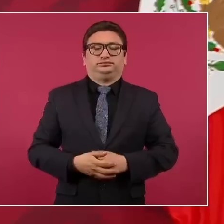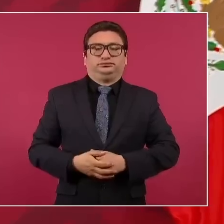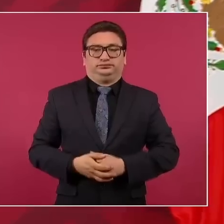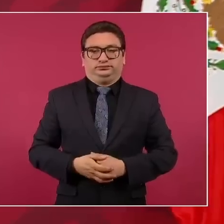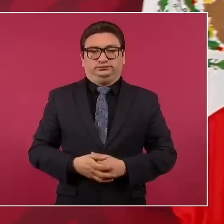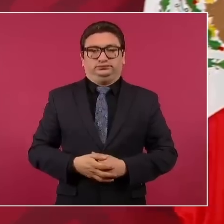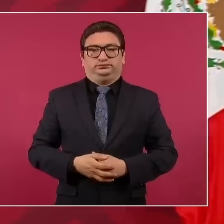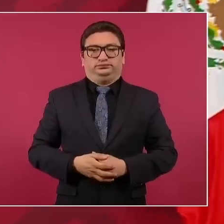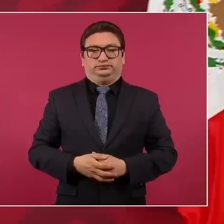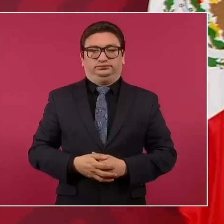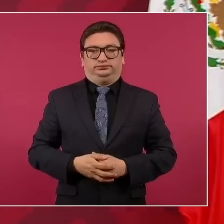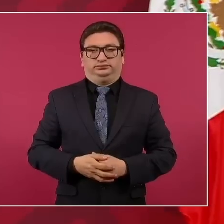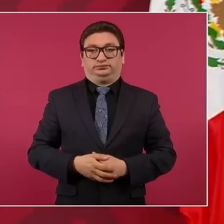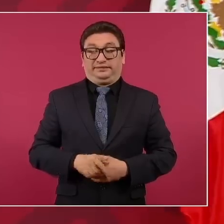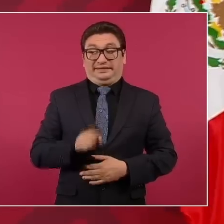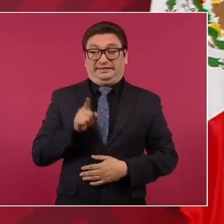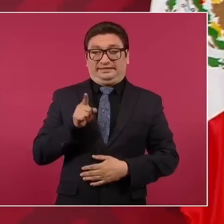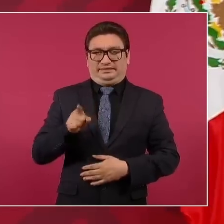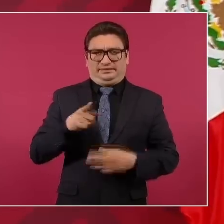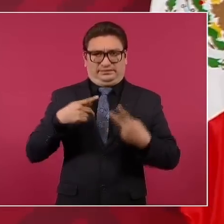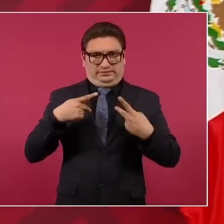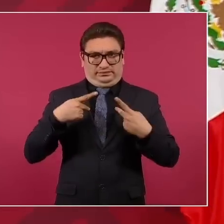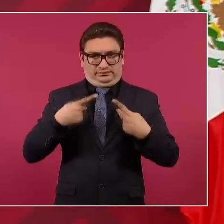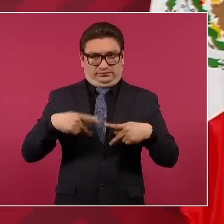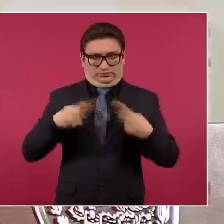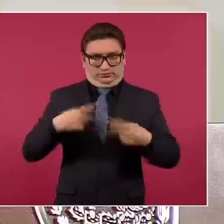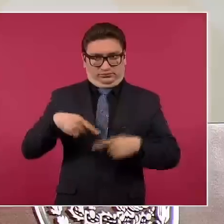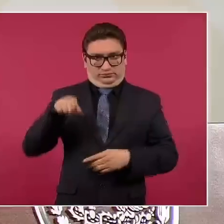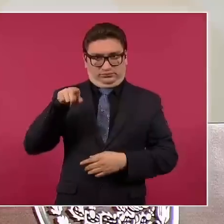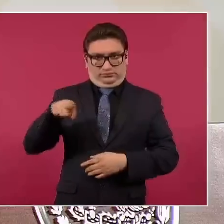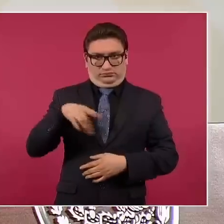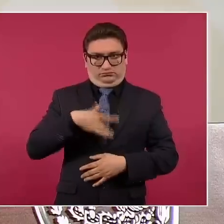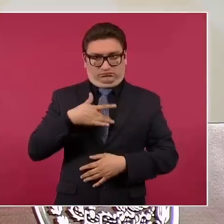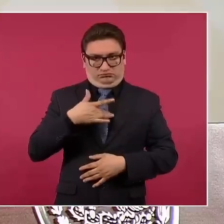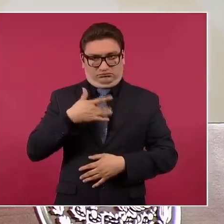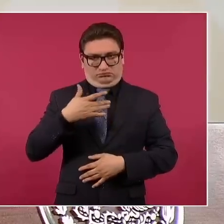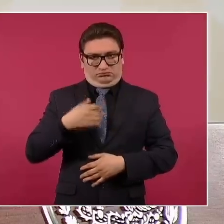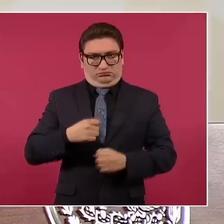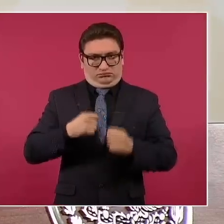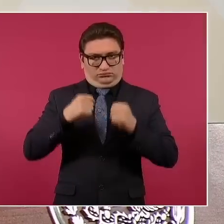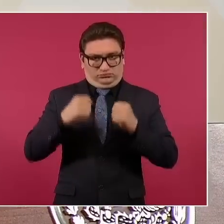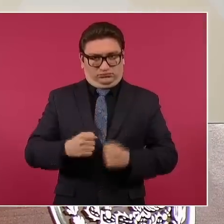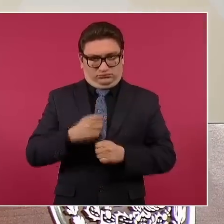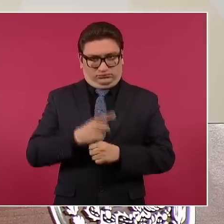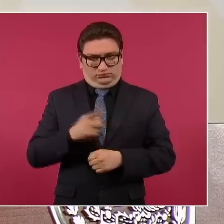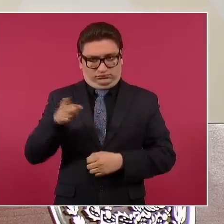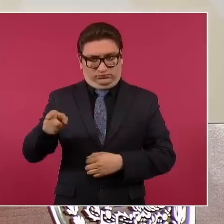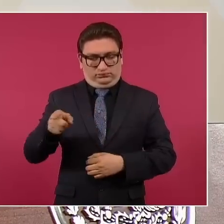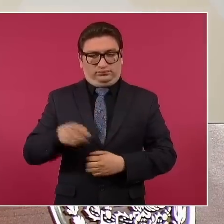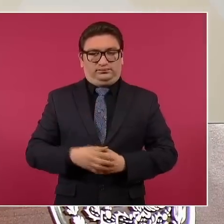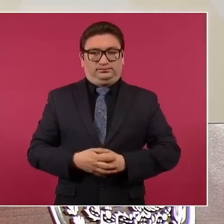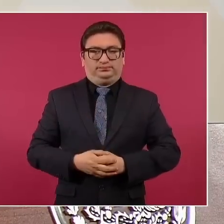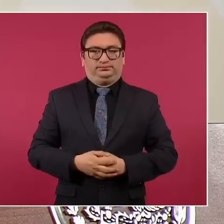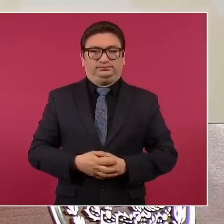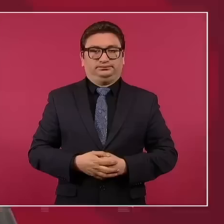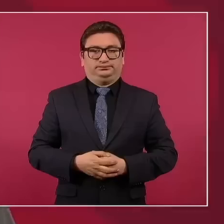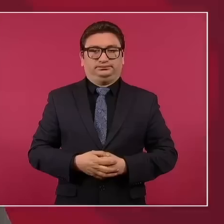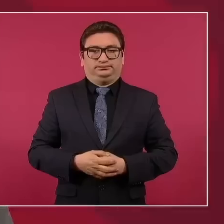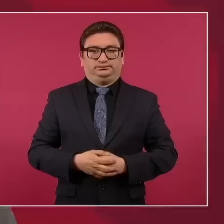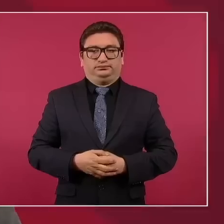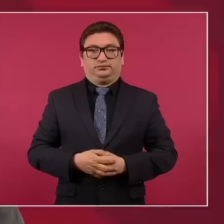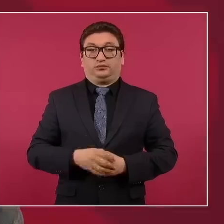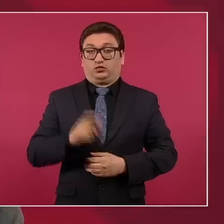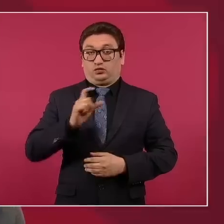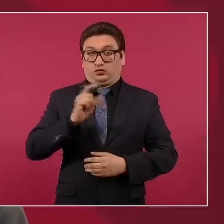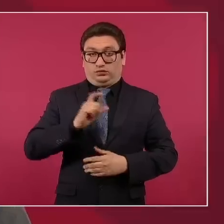Que la persona tenga seguridad desde